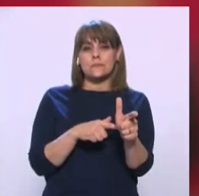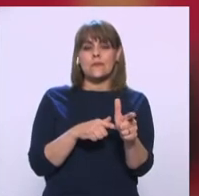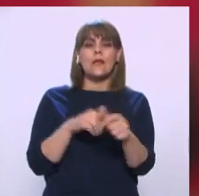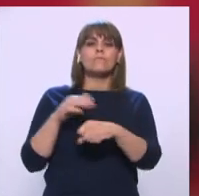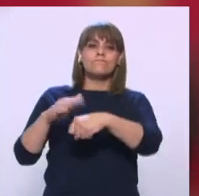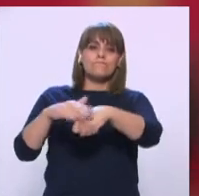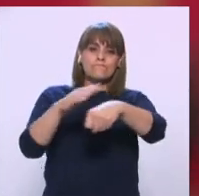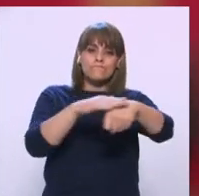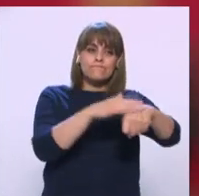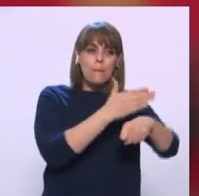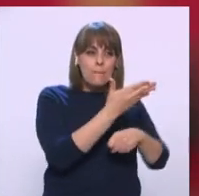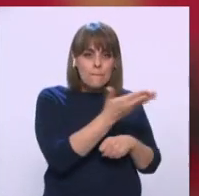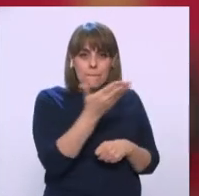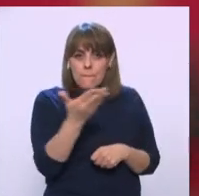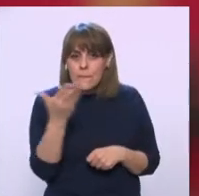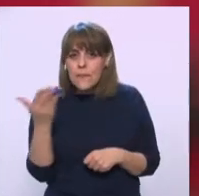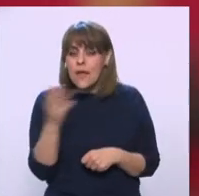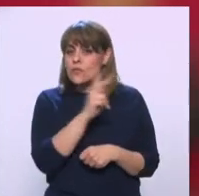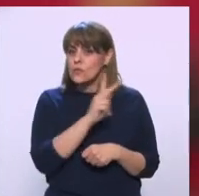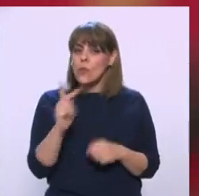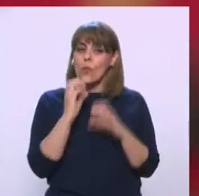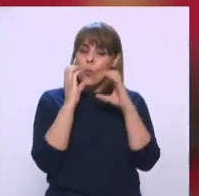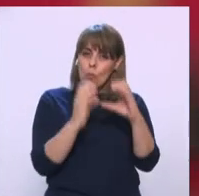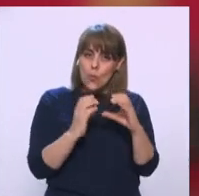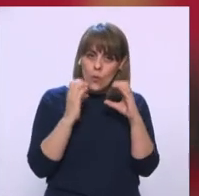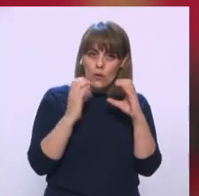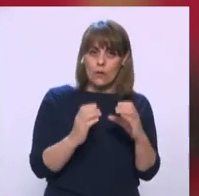Convocando A todos A cuidarnos